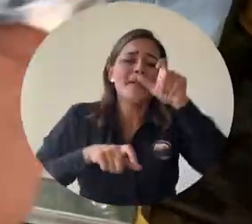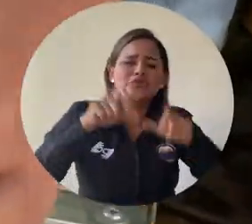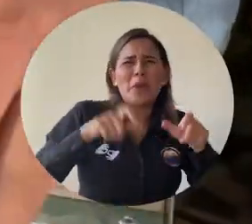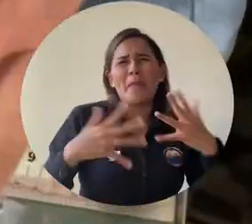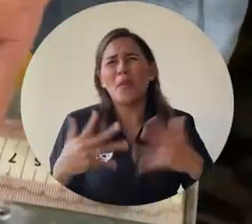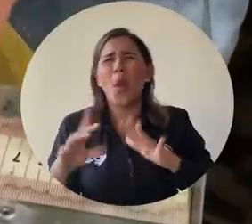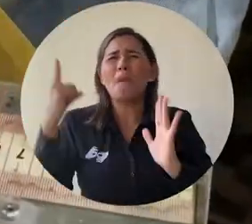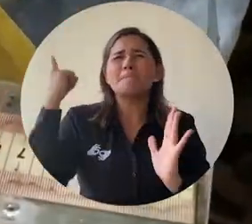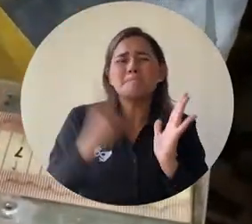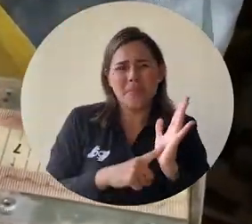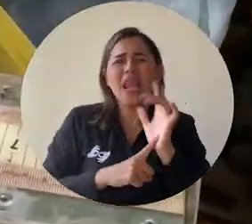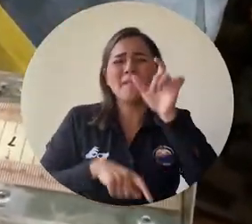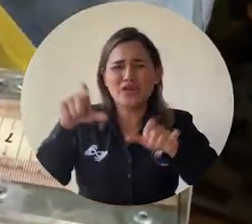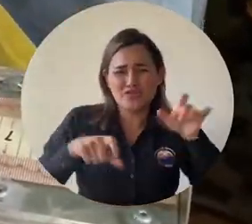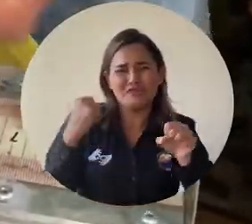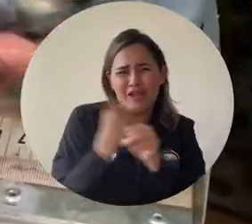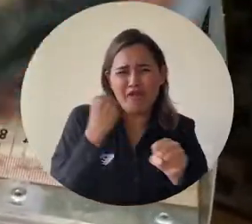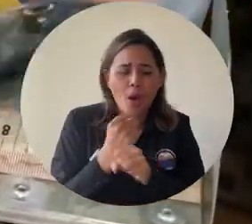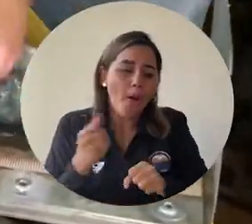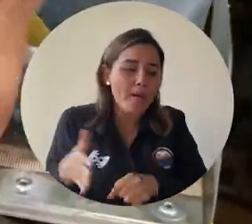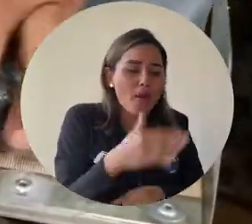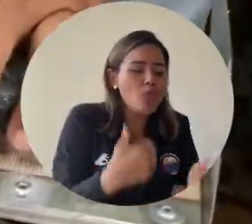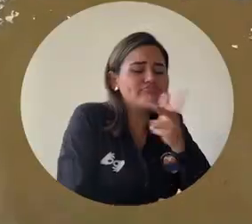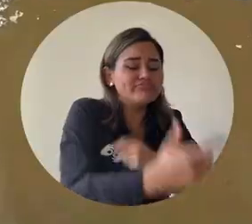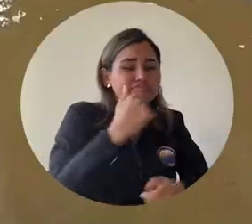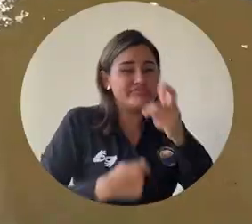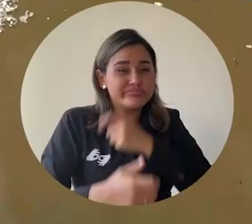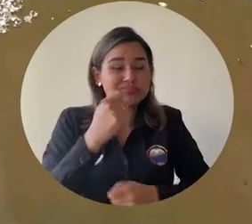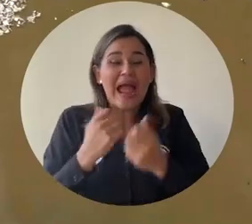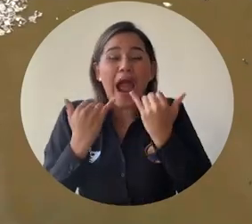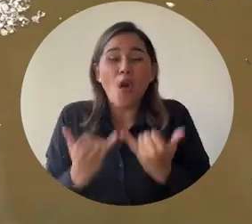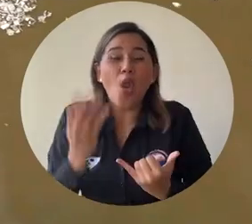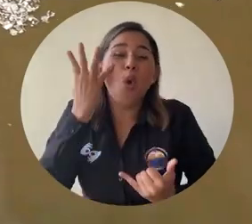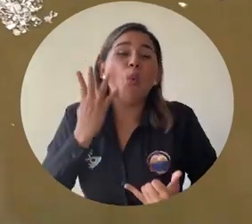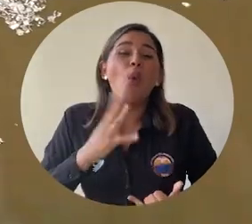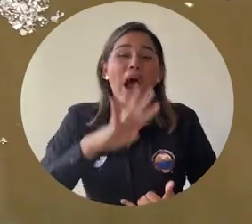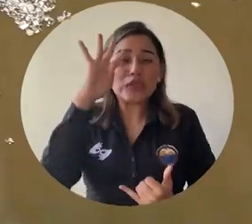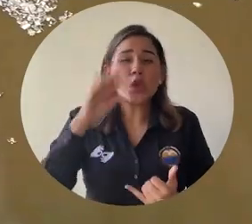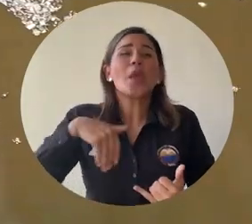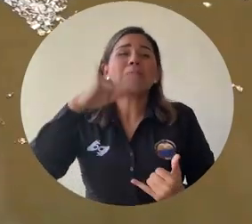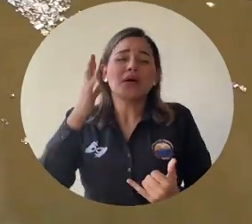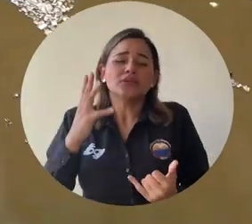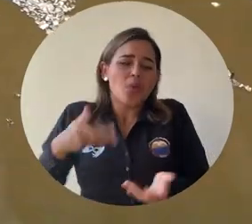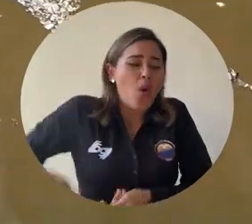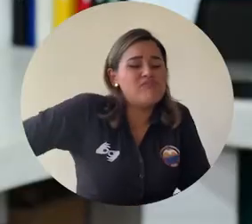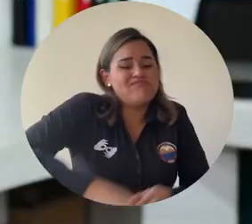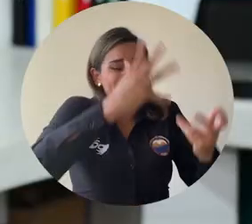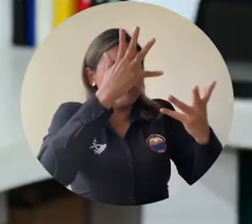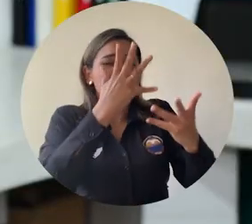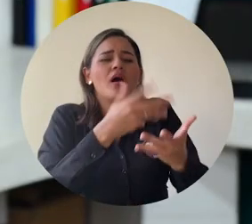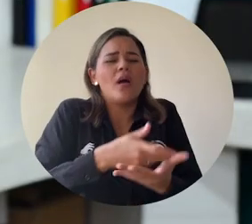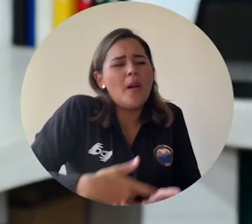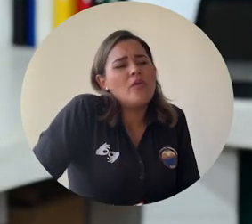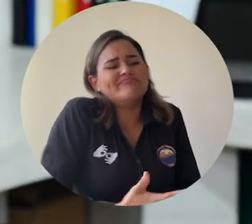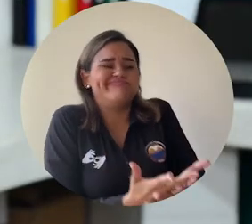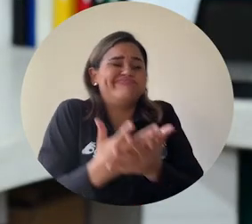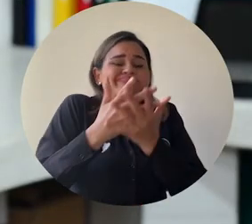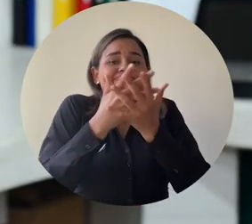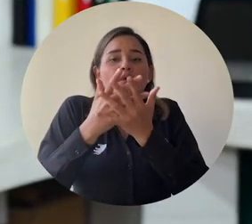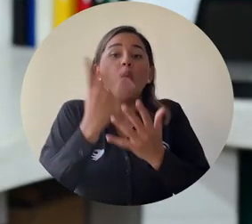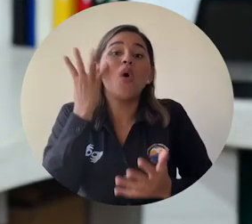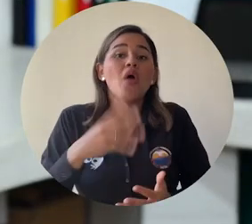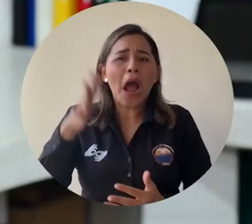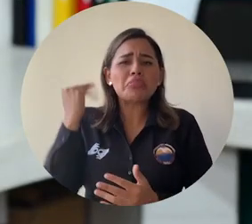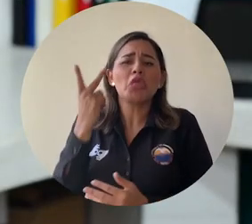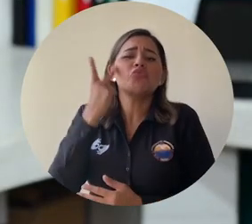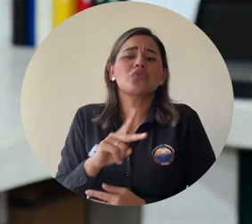de mil pescadores que salen a diario y que debido a las zonas contaminadas pescan en cuatro días, lo que antes hacían en dos. Más del 90% desconocía que era